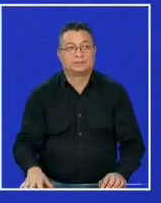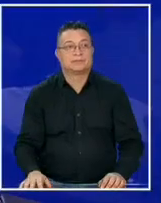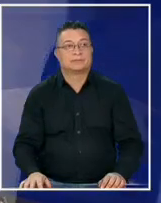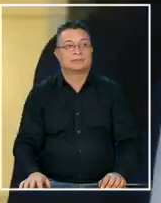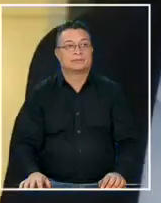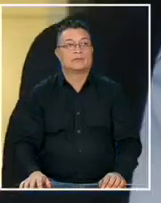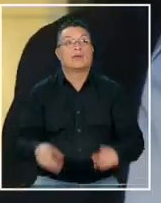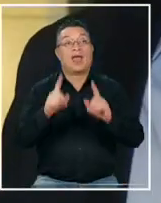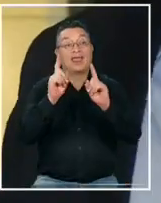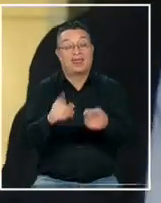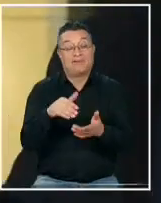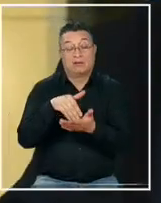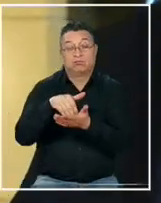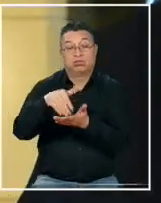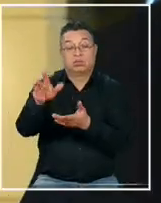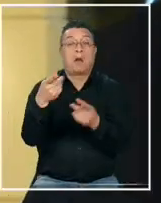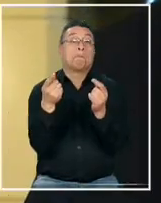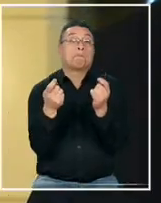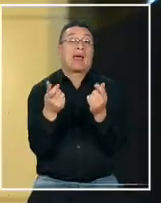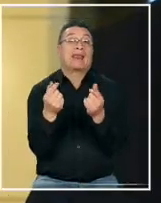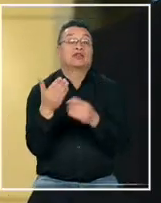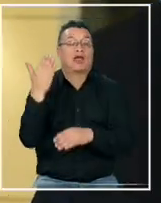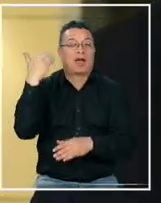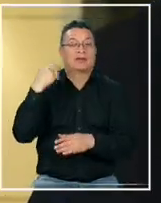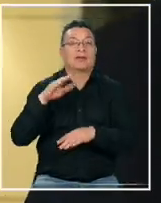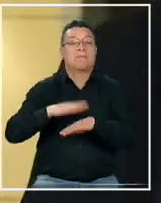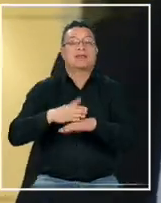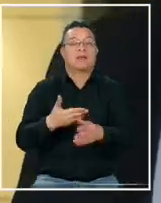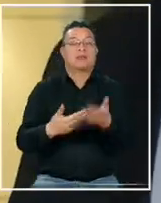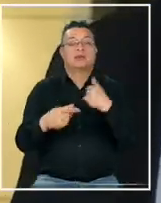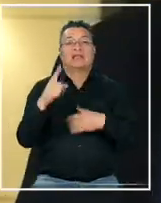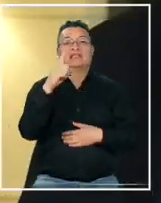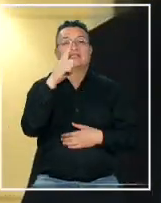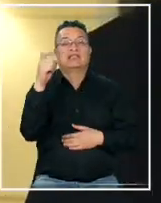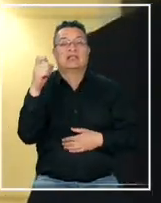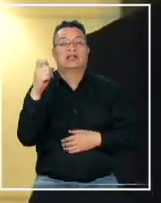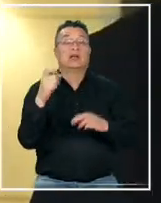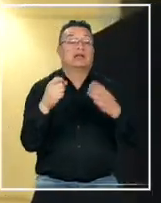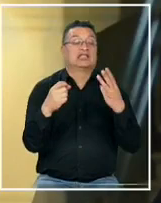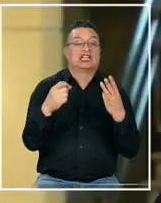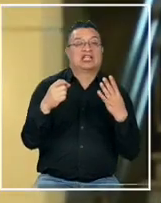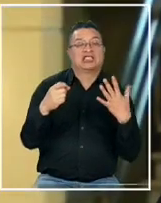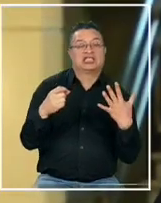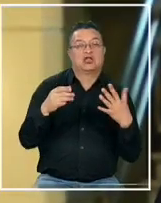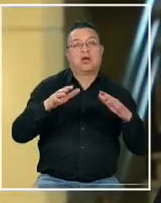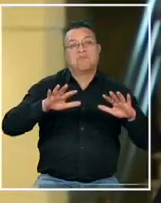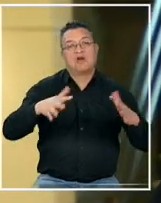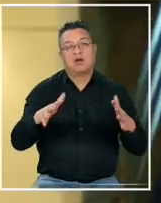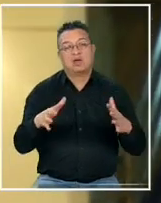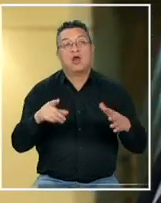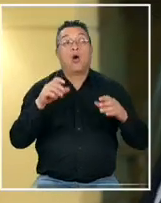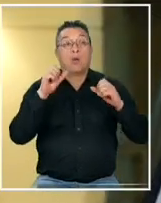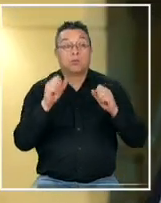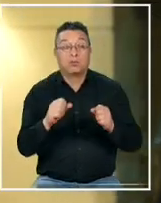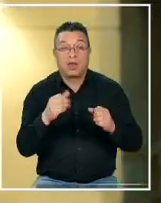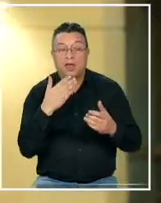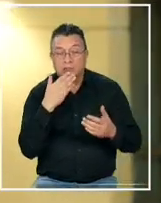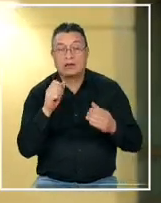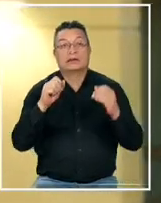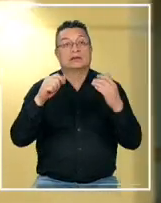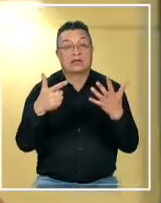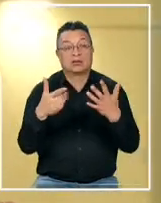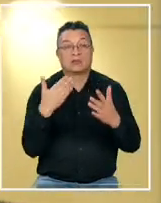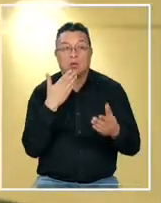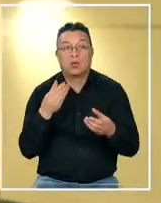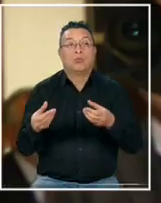Se debiera rechazar con votación parecida al autopréstamo, unos 100 contra 35, más o menos. Nada obsta que te presenten un séptimo